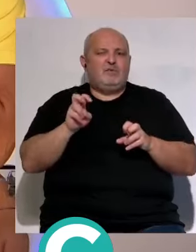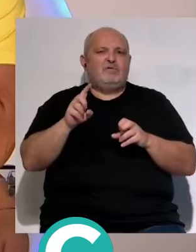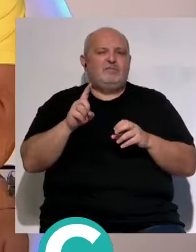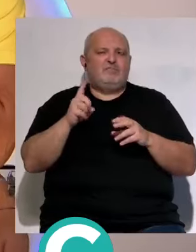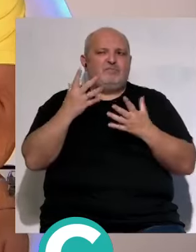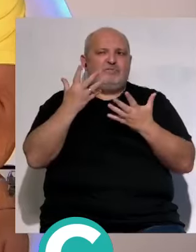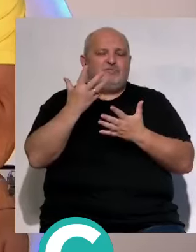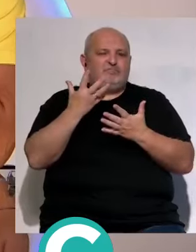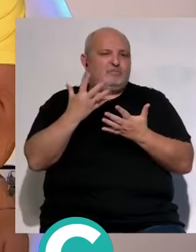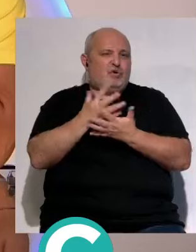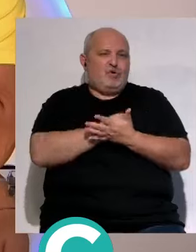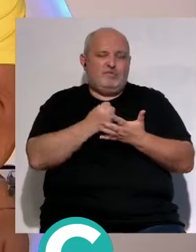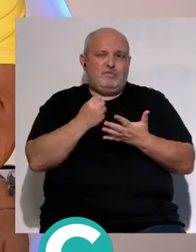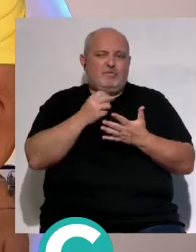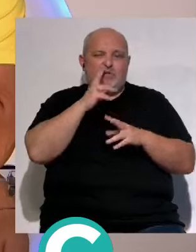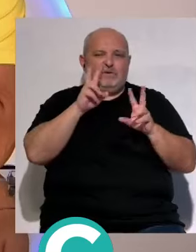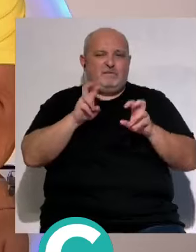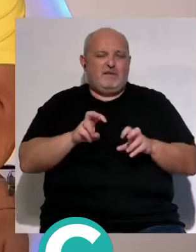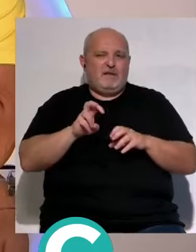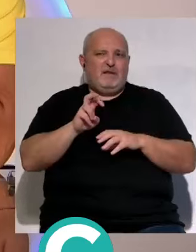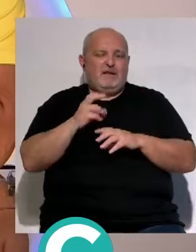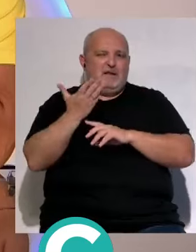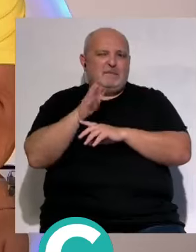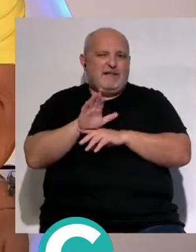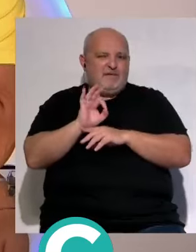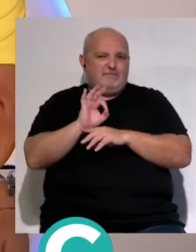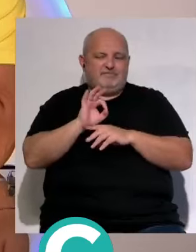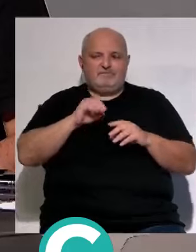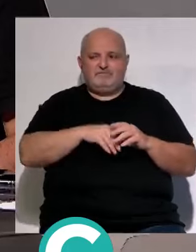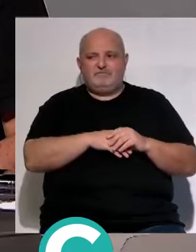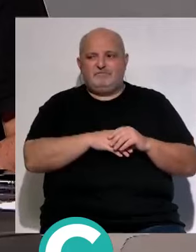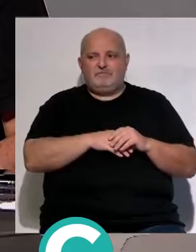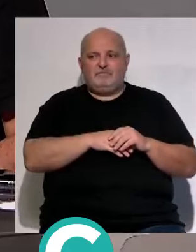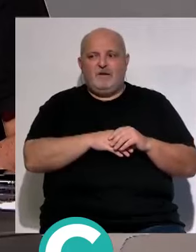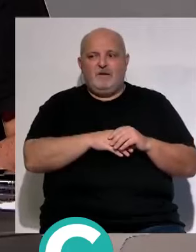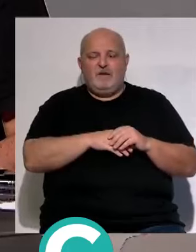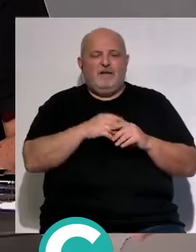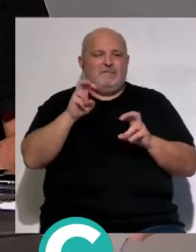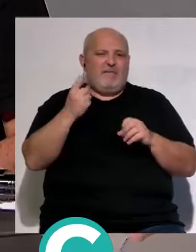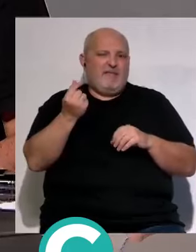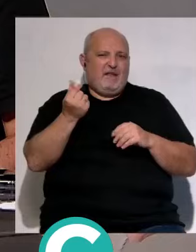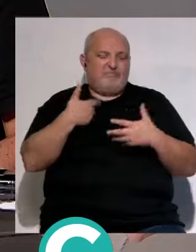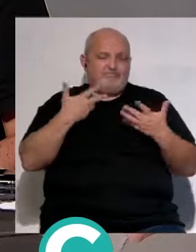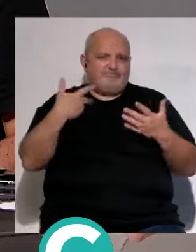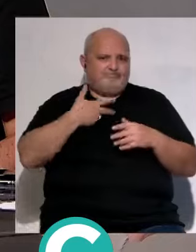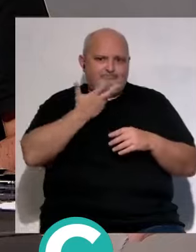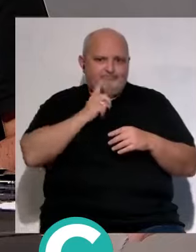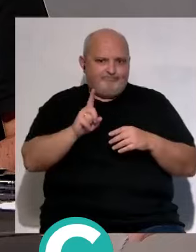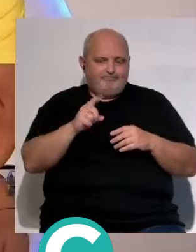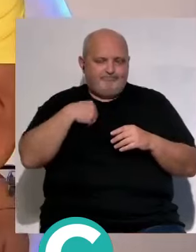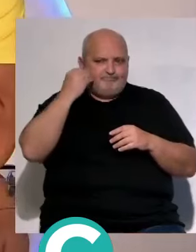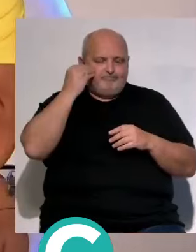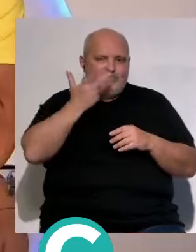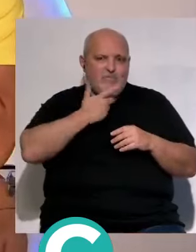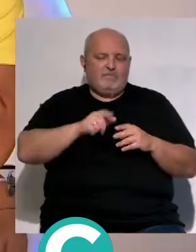esos roces casi todos los roces son por tema de representación de dinero yo lo desconozco lo